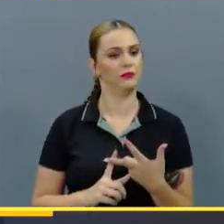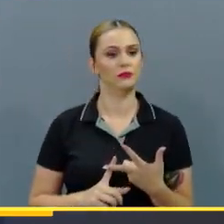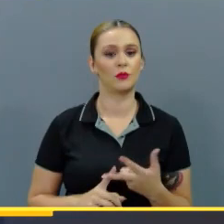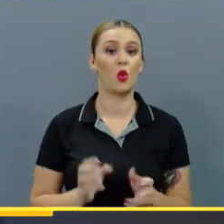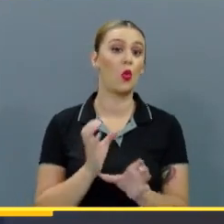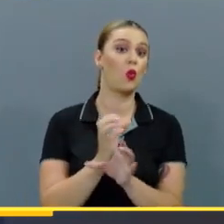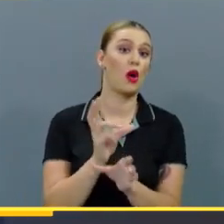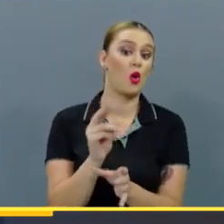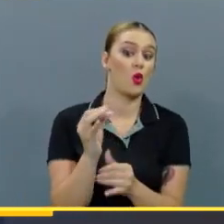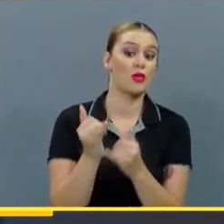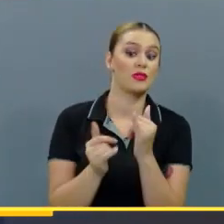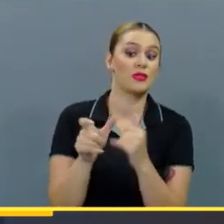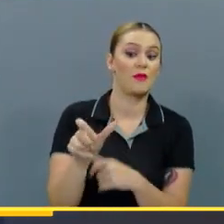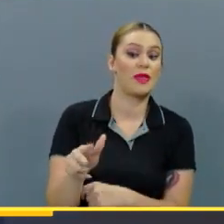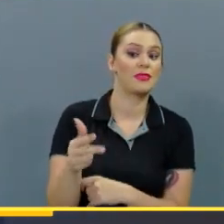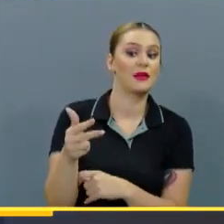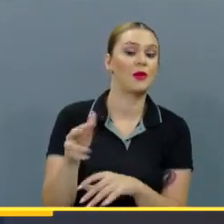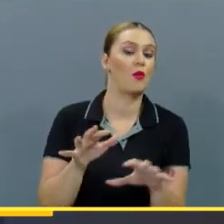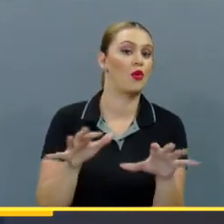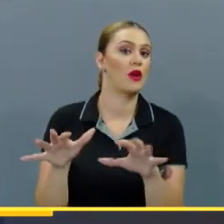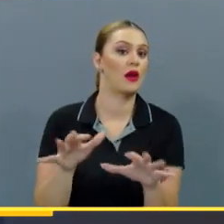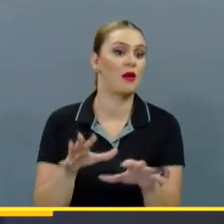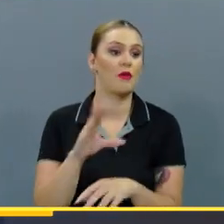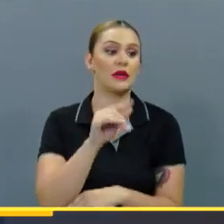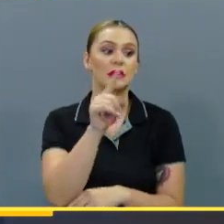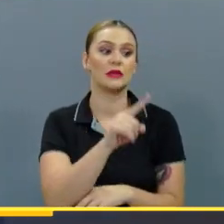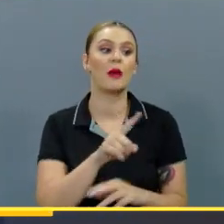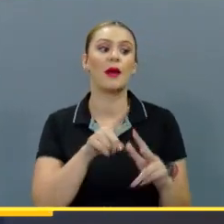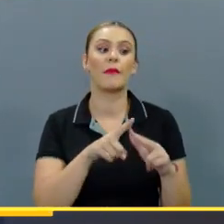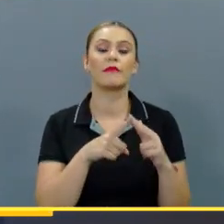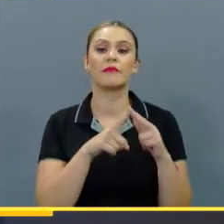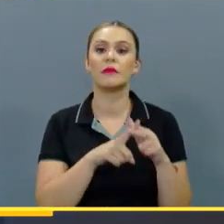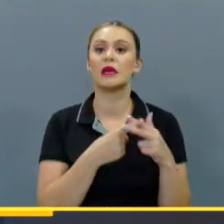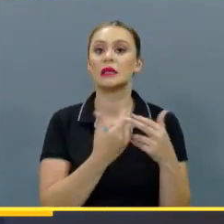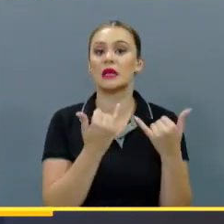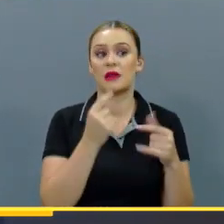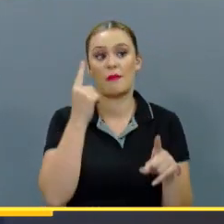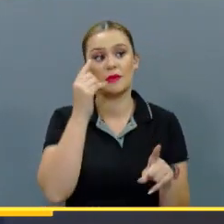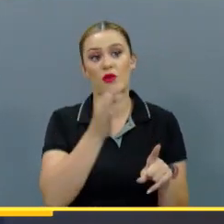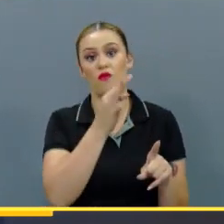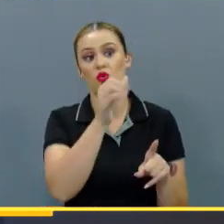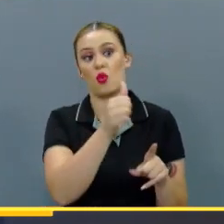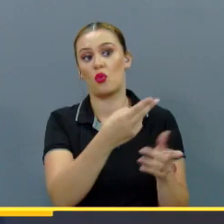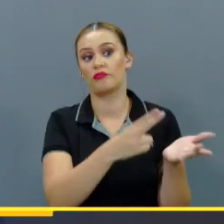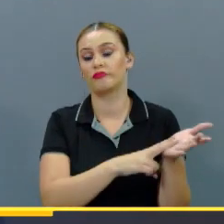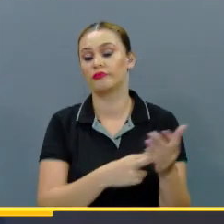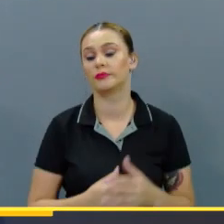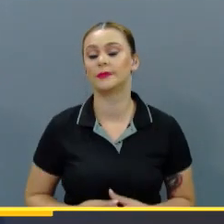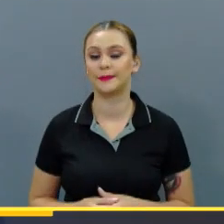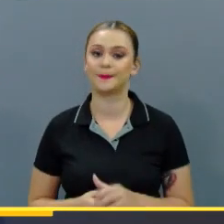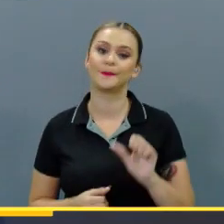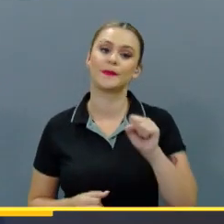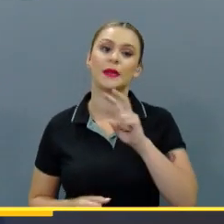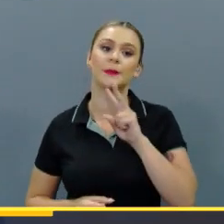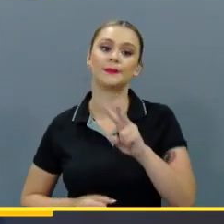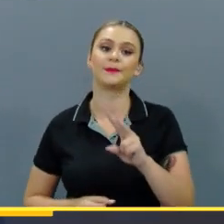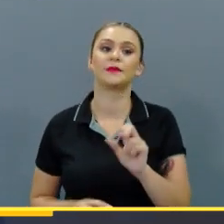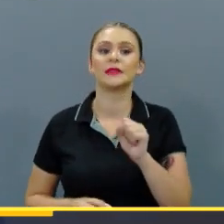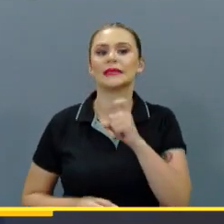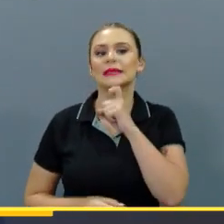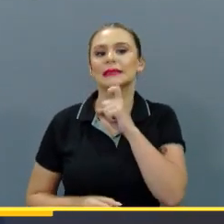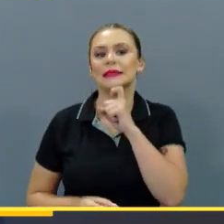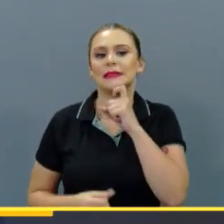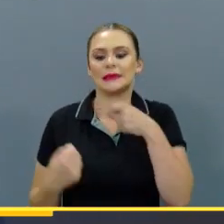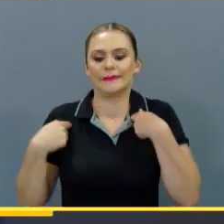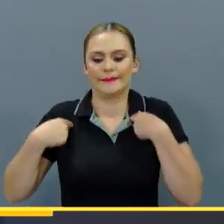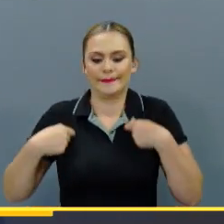Cuidado, no termina siendo el tercer arquero y Zapriza empieza ya a pensar en el futuro. Es difícil ponerse